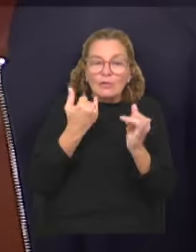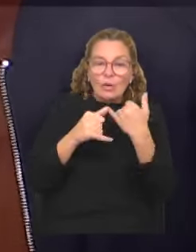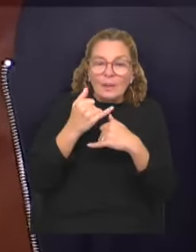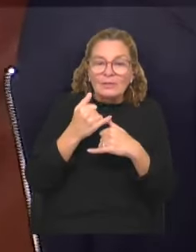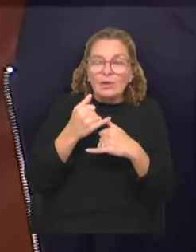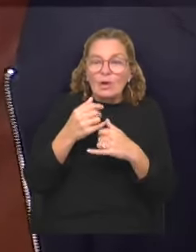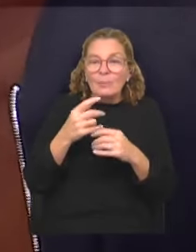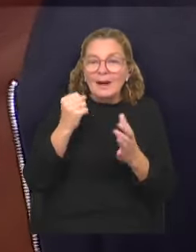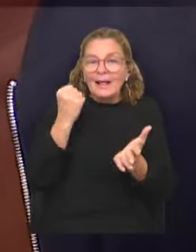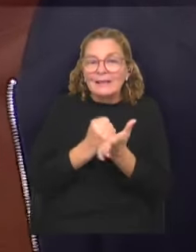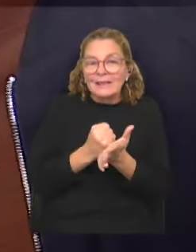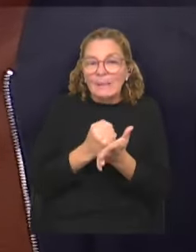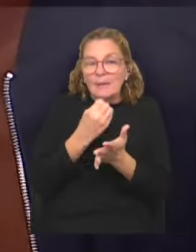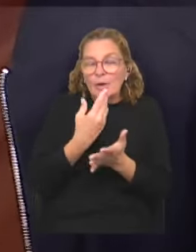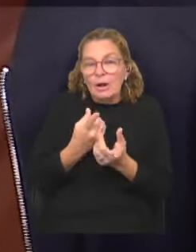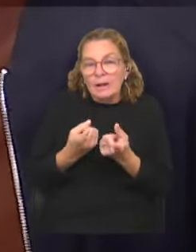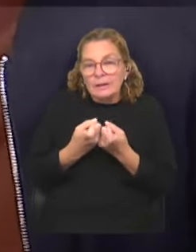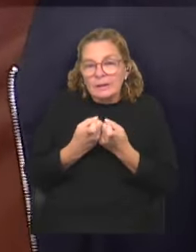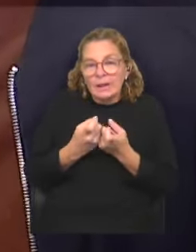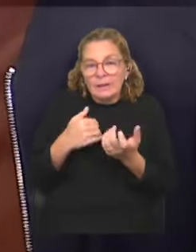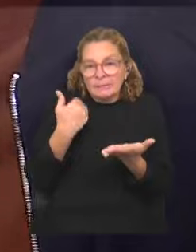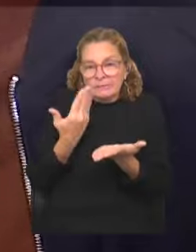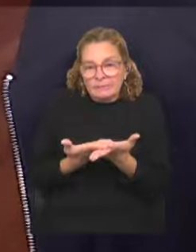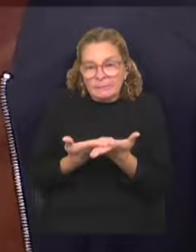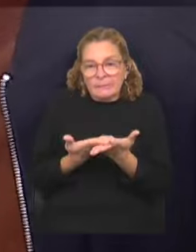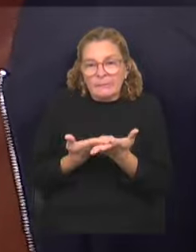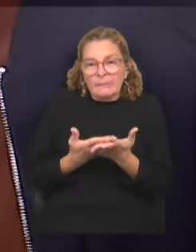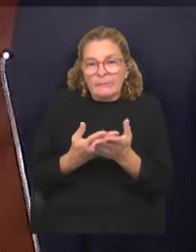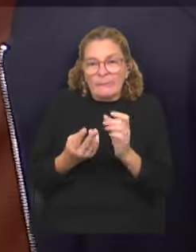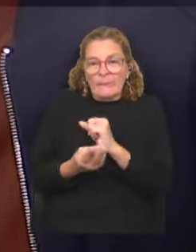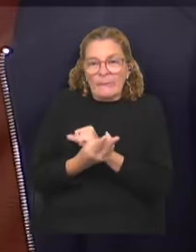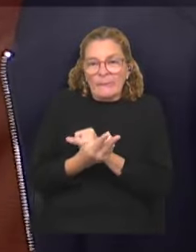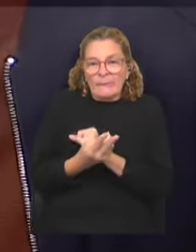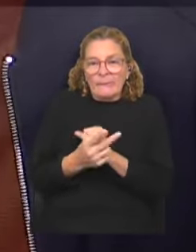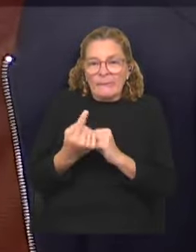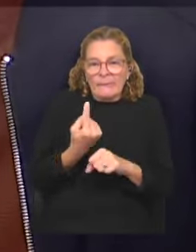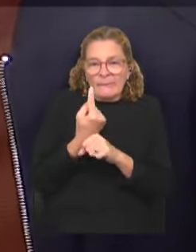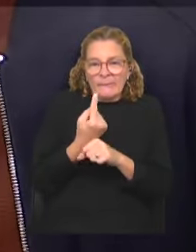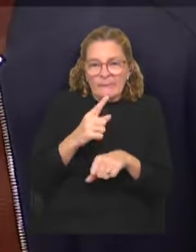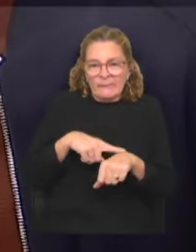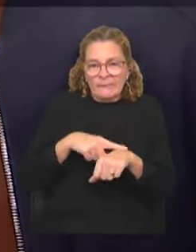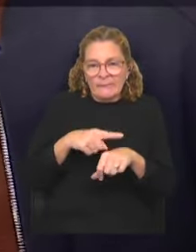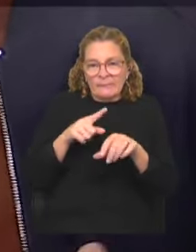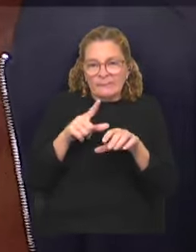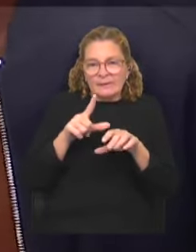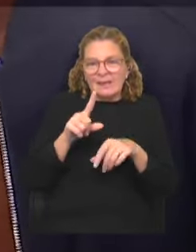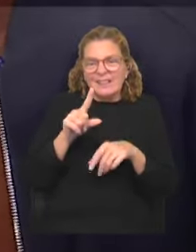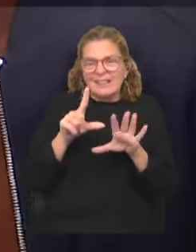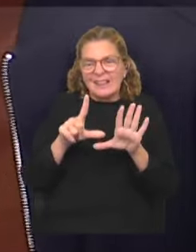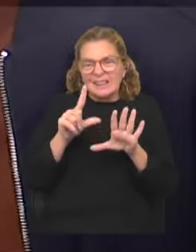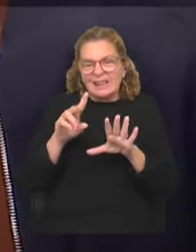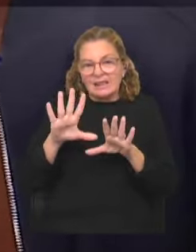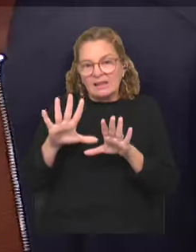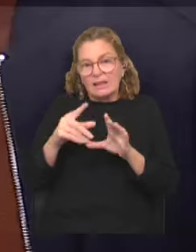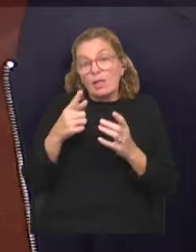para garantizar las necesidades que plantearon los propios Cuidacoches. Es decir, podemos ir, en principio, a escenario de 715, y quizás esto ayude